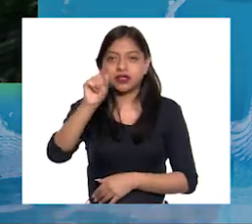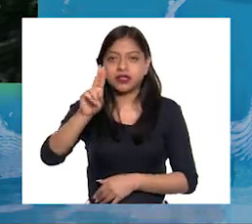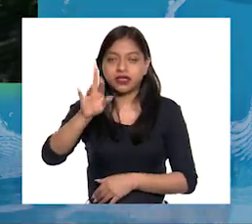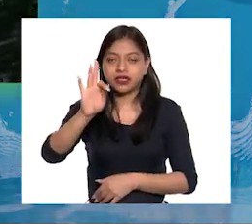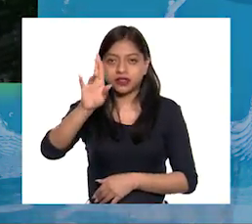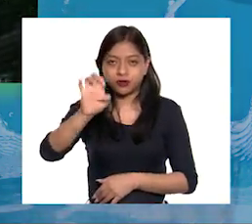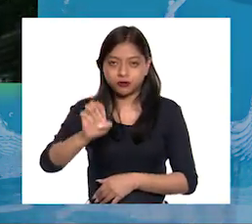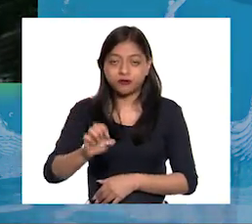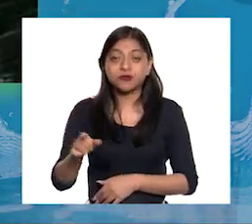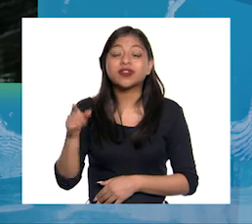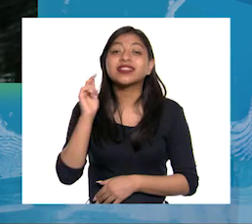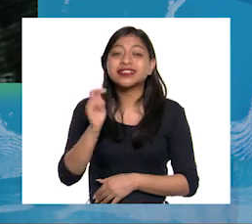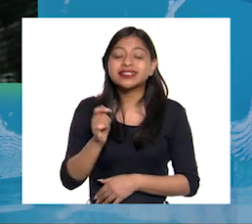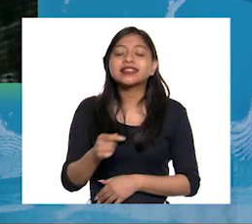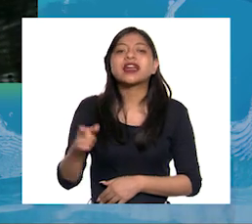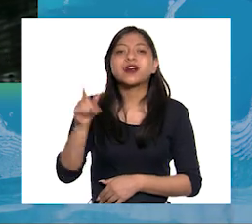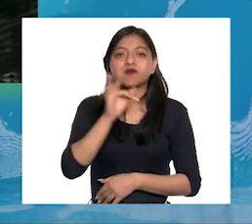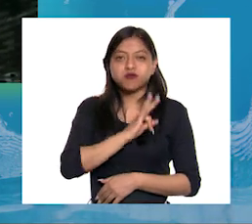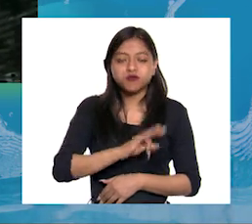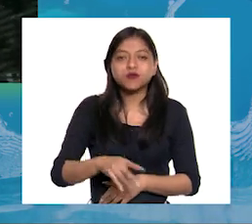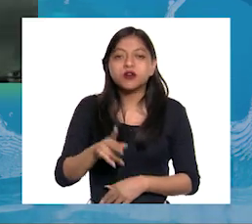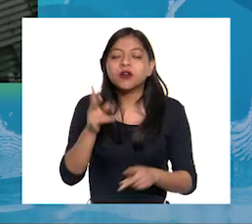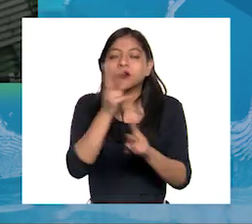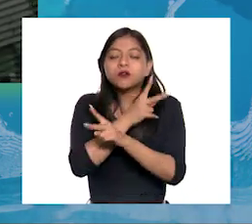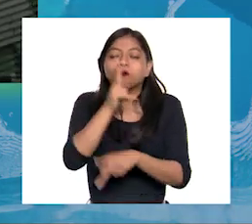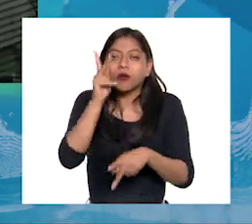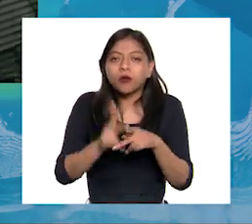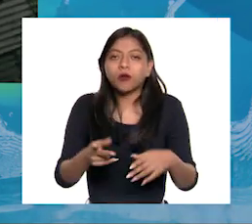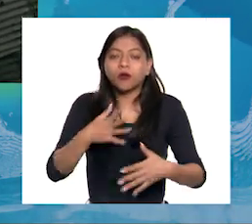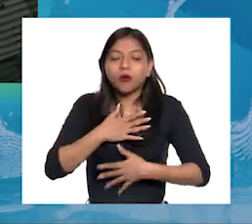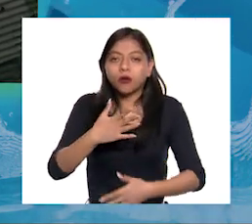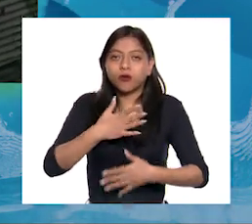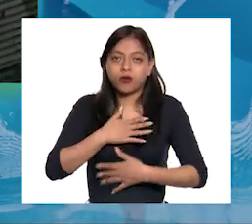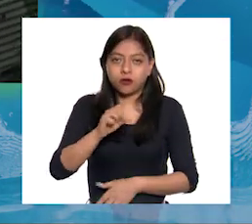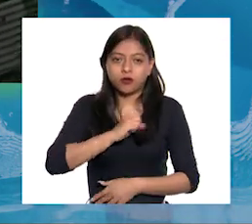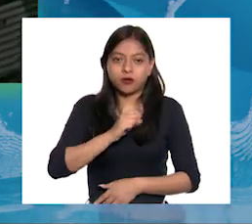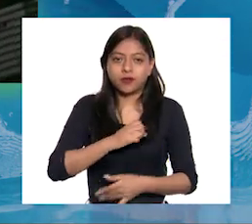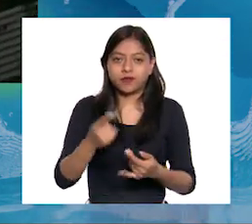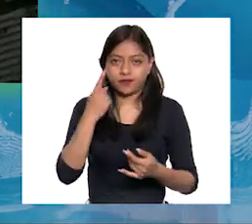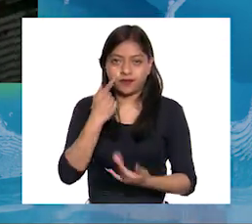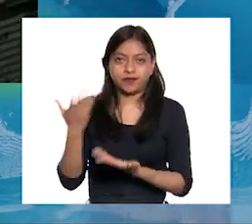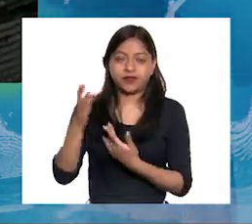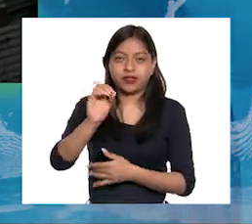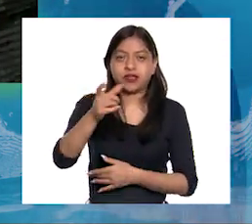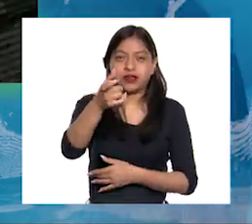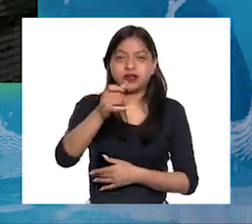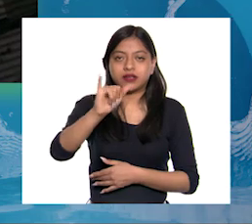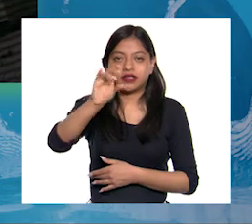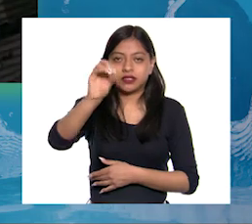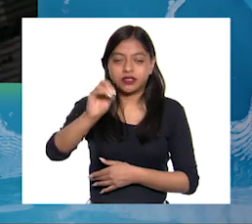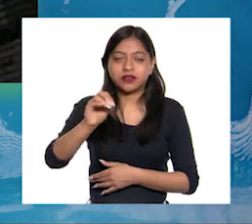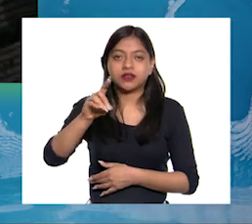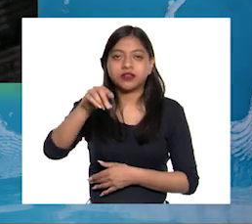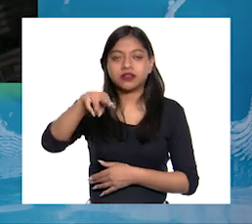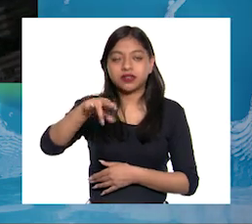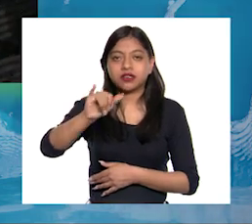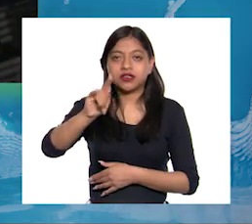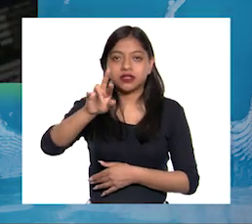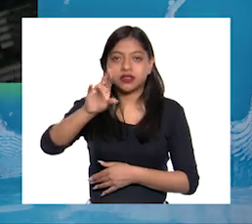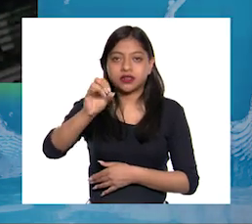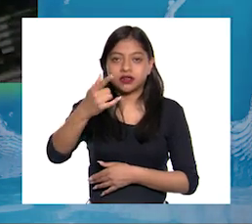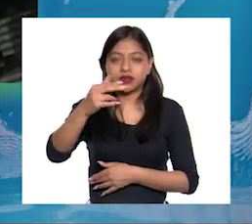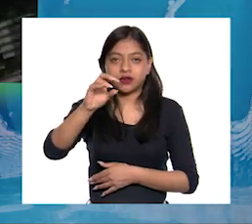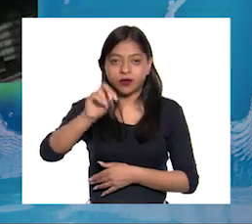asmáticas son los síntomas que puede provocar Óxido de nitrógeno Este contaminante incrementa la susceptibilidad a